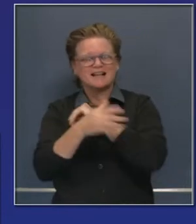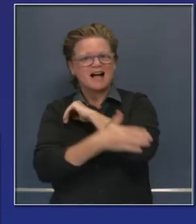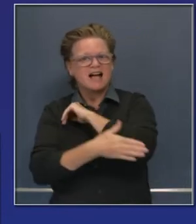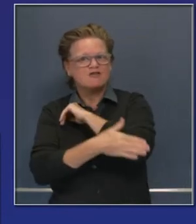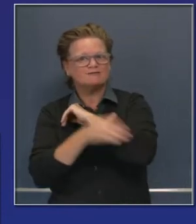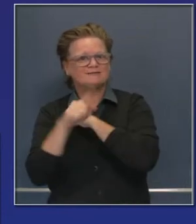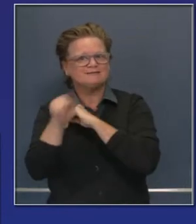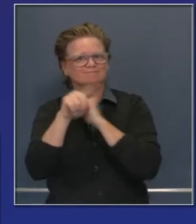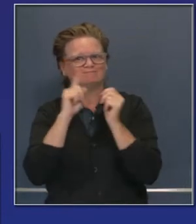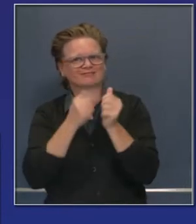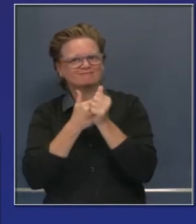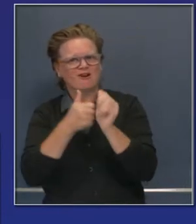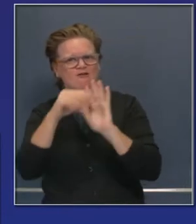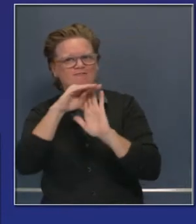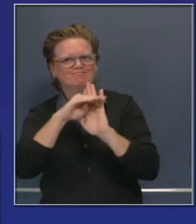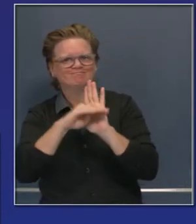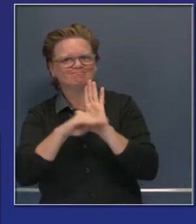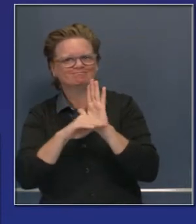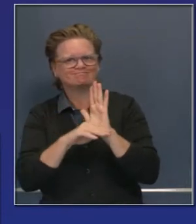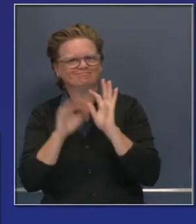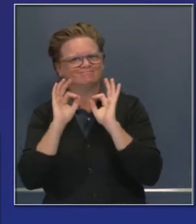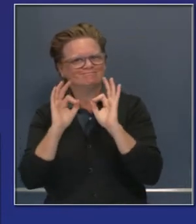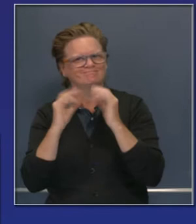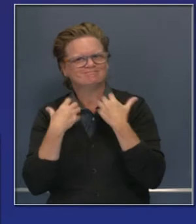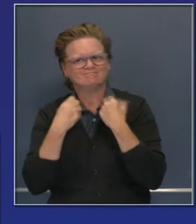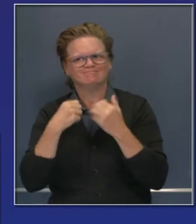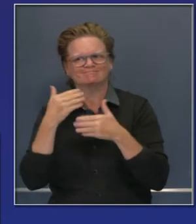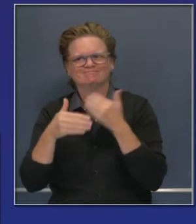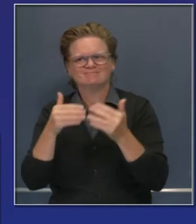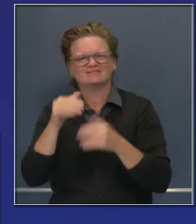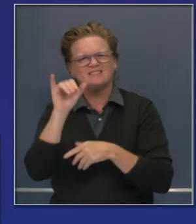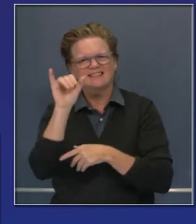índices de positividad e ingresos a unidades de cuidados intensivos.